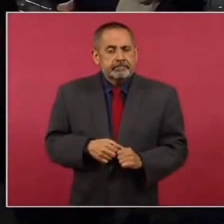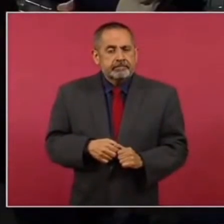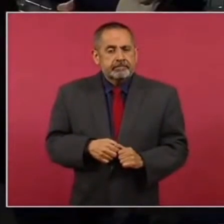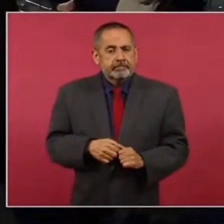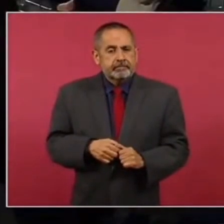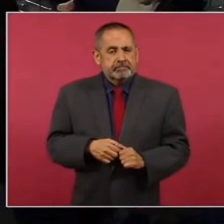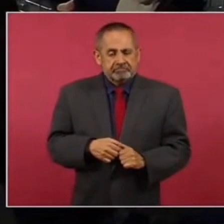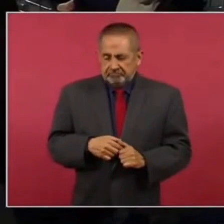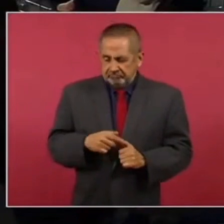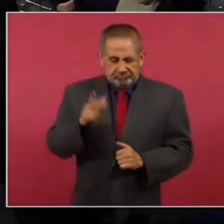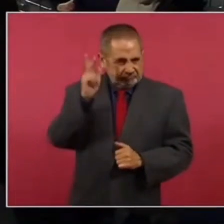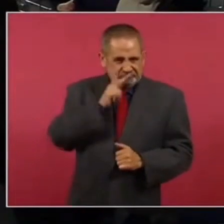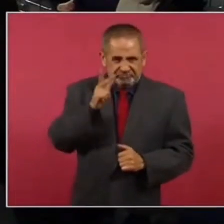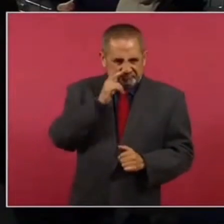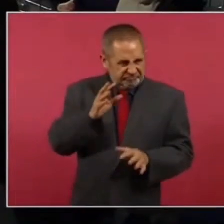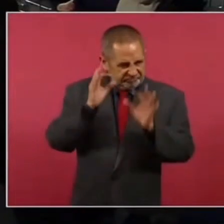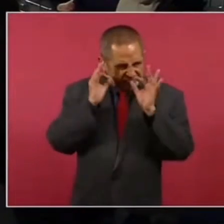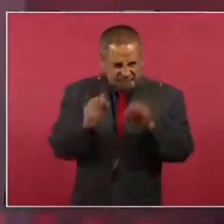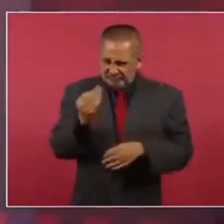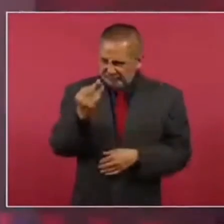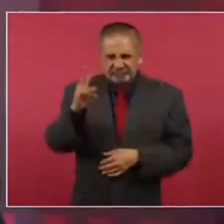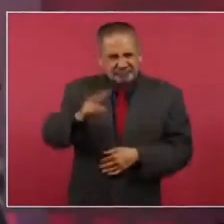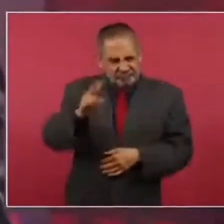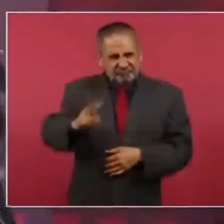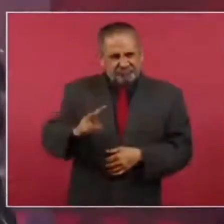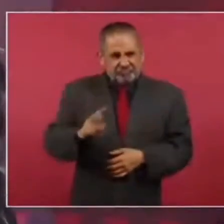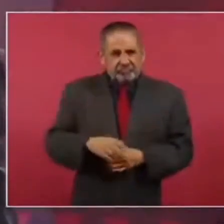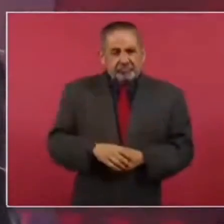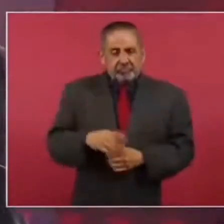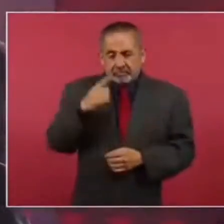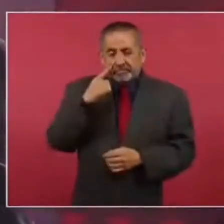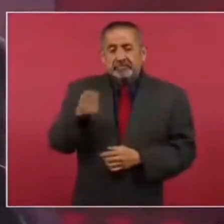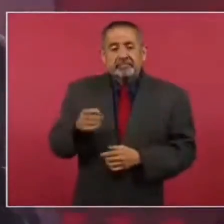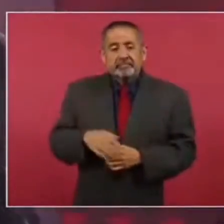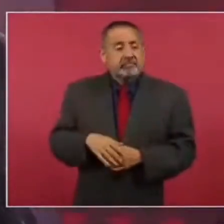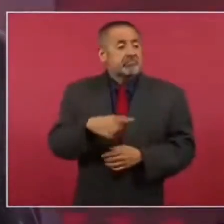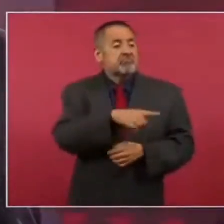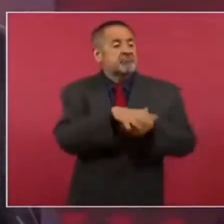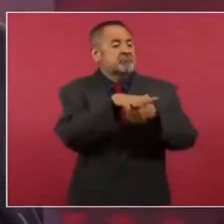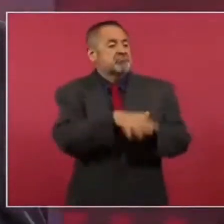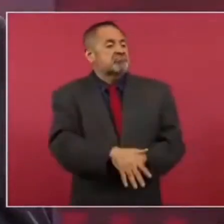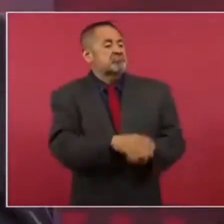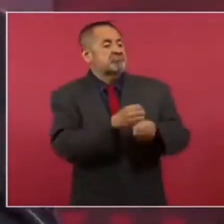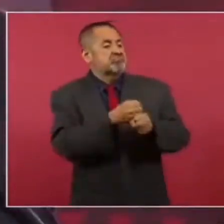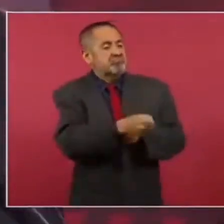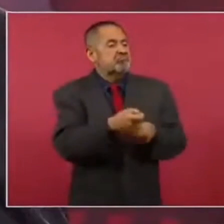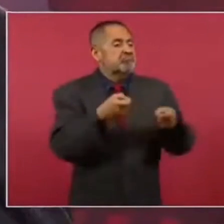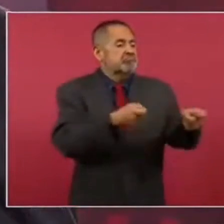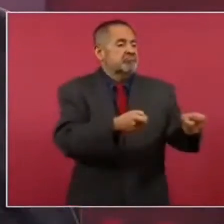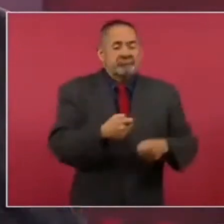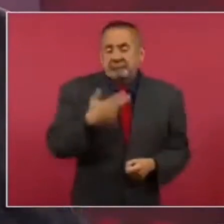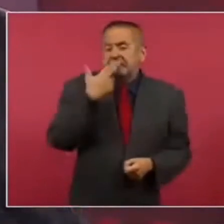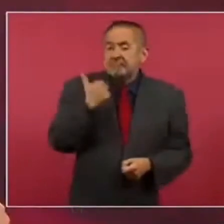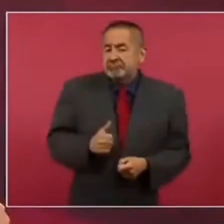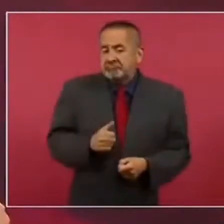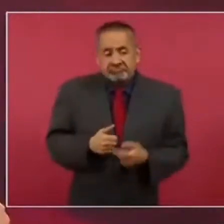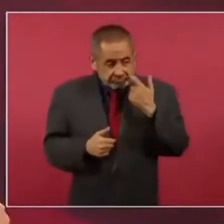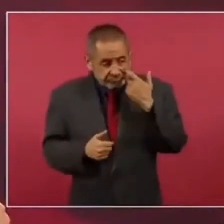Ha demostrado que esas estrategias que usan nada más la fuerza no funcionan.